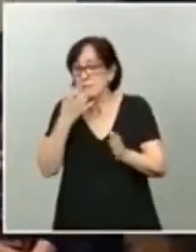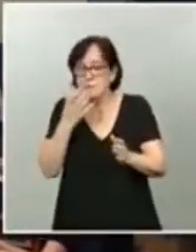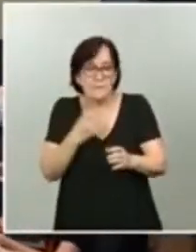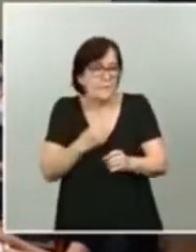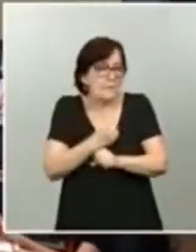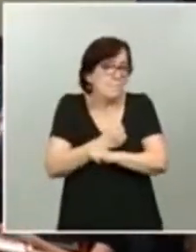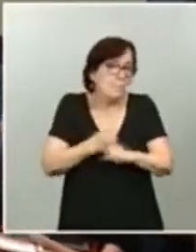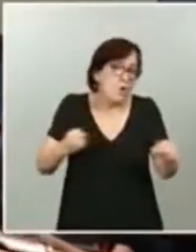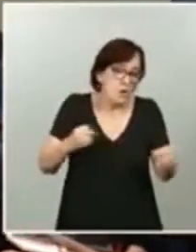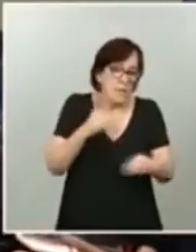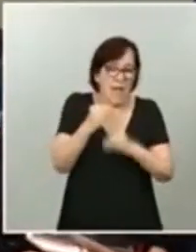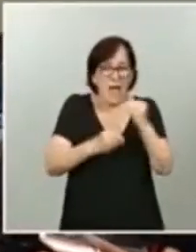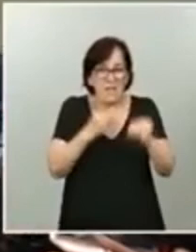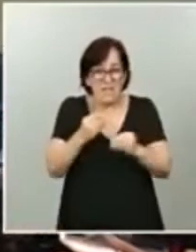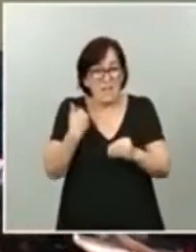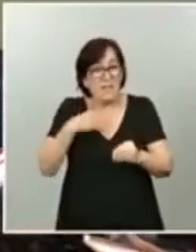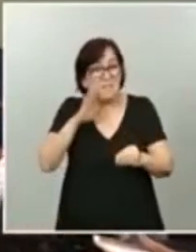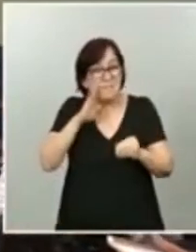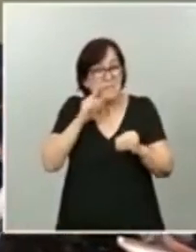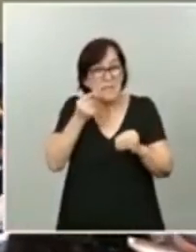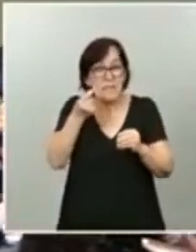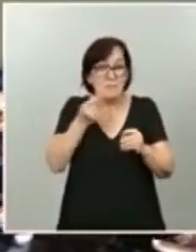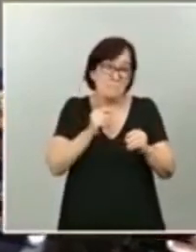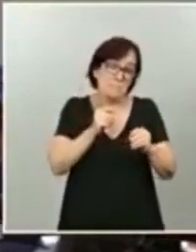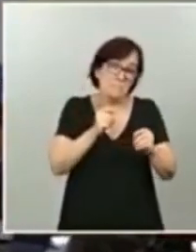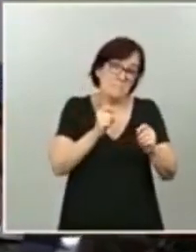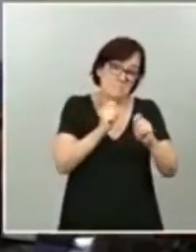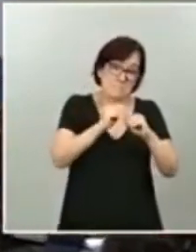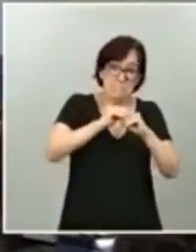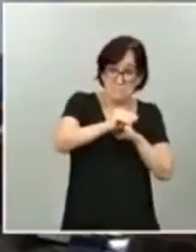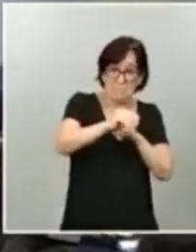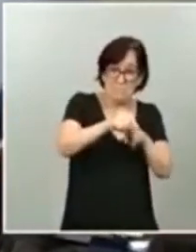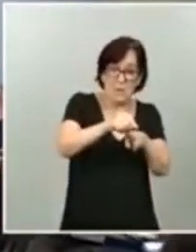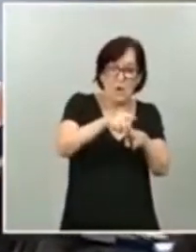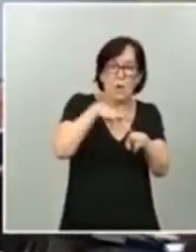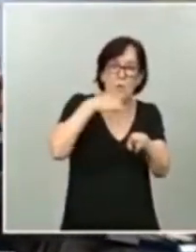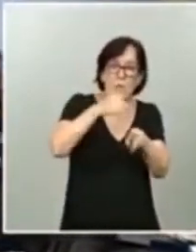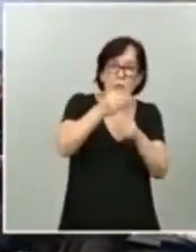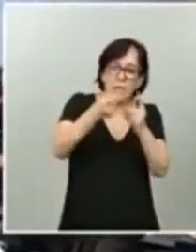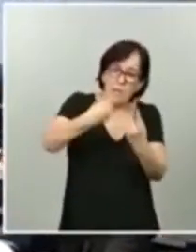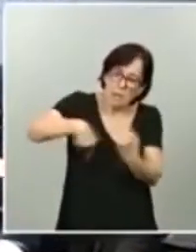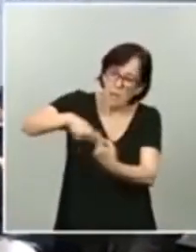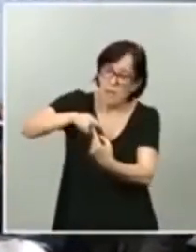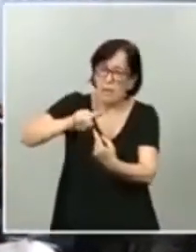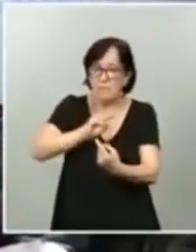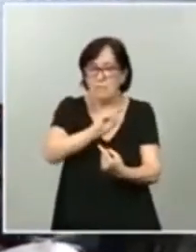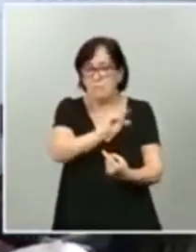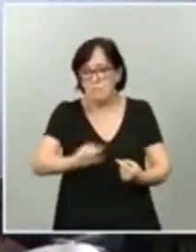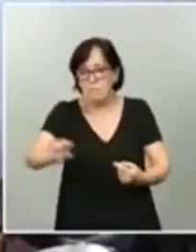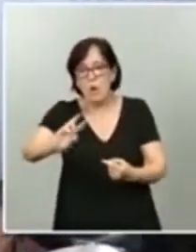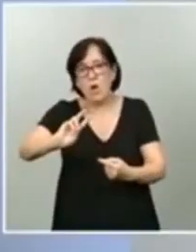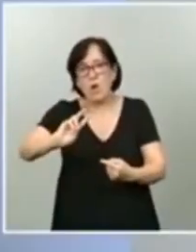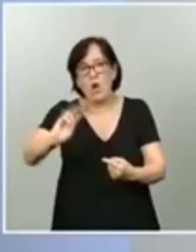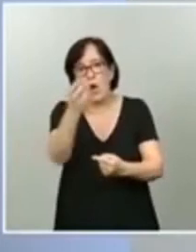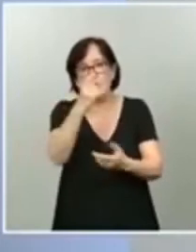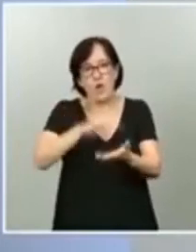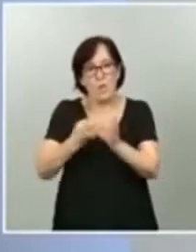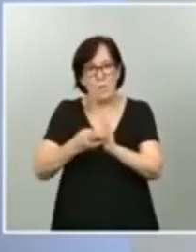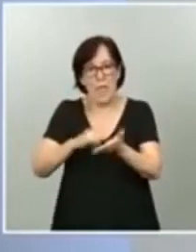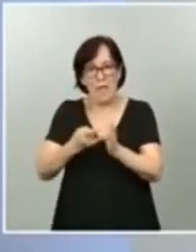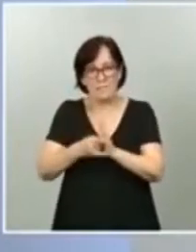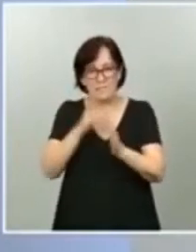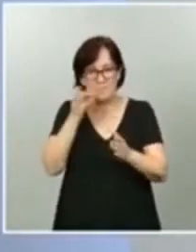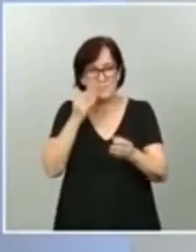para los que estaban designados, pues los puedan realizar en cualquier otro plan que tenga que ver también con el acceso